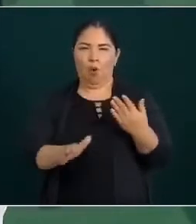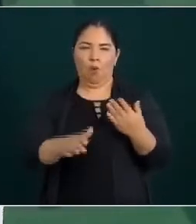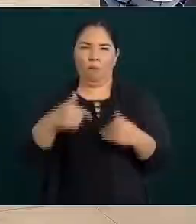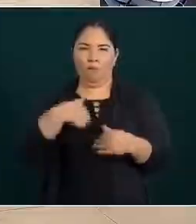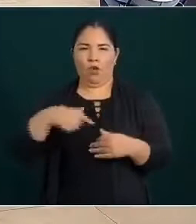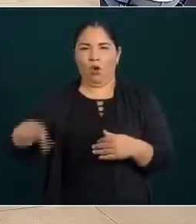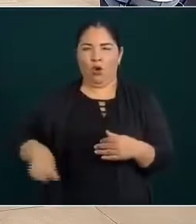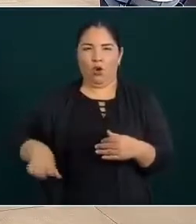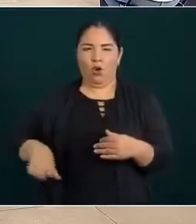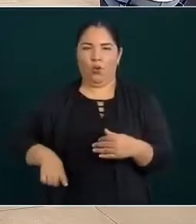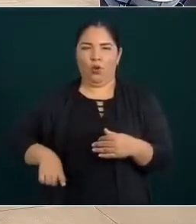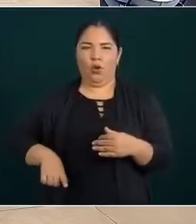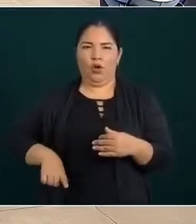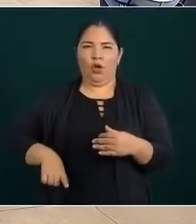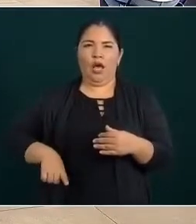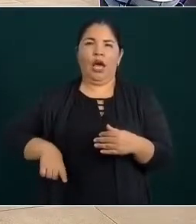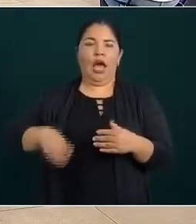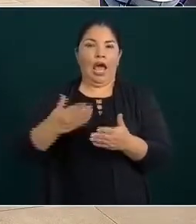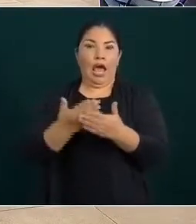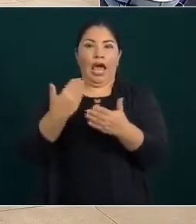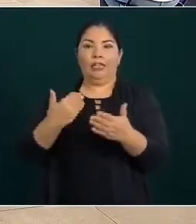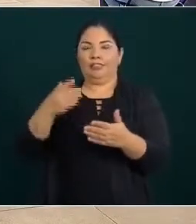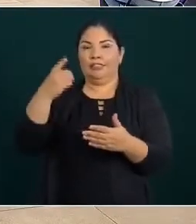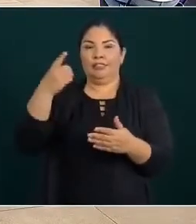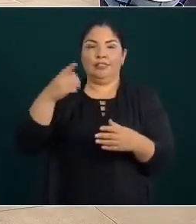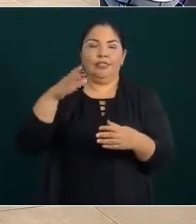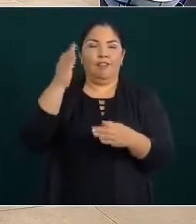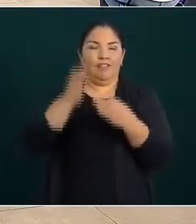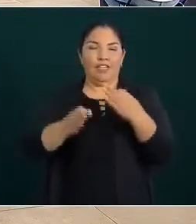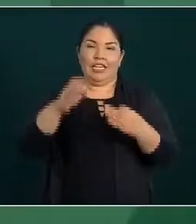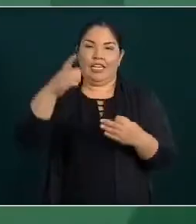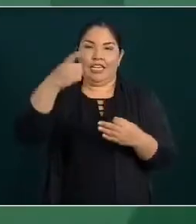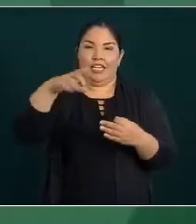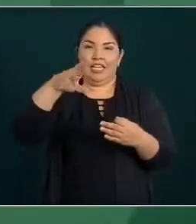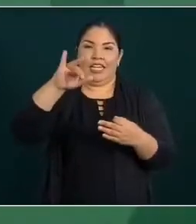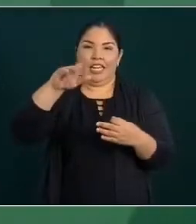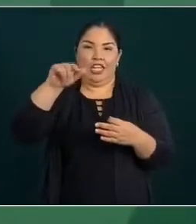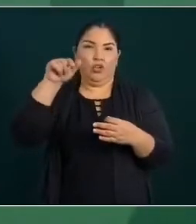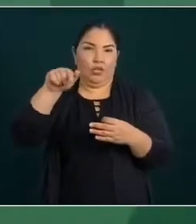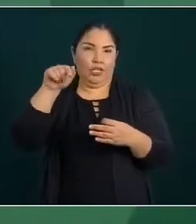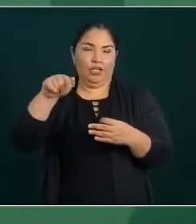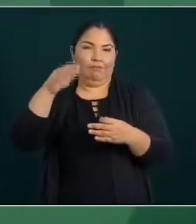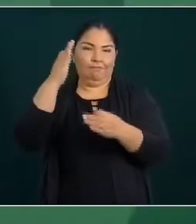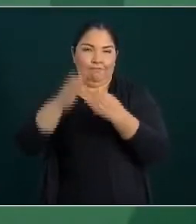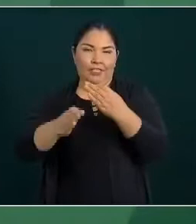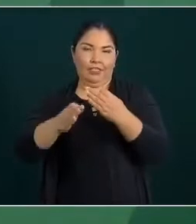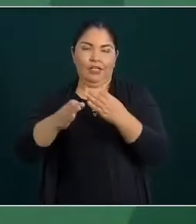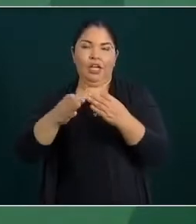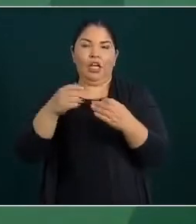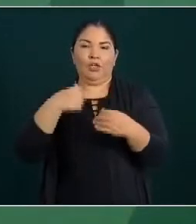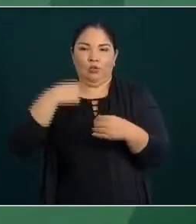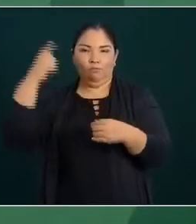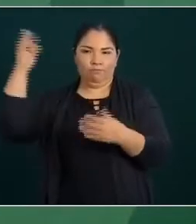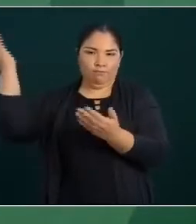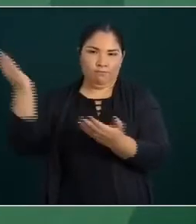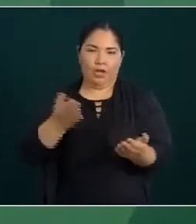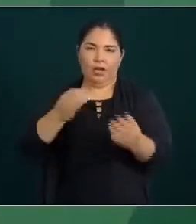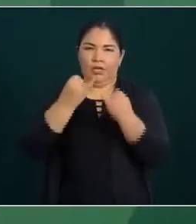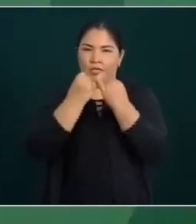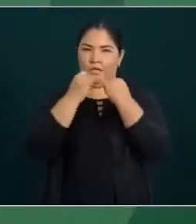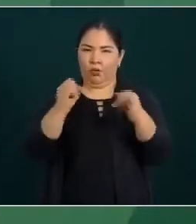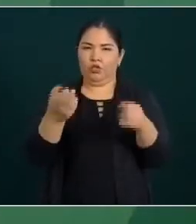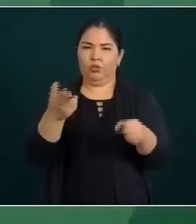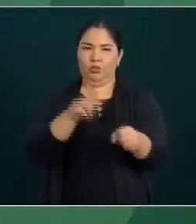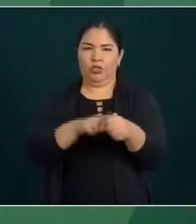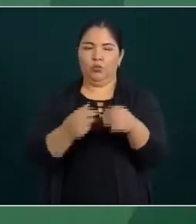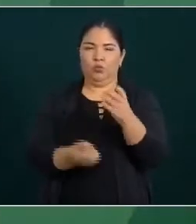Quirino y podamos inaugurarlos. Acerca de la planta